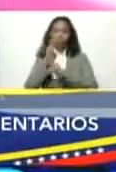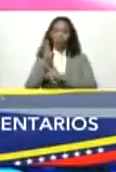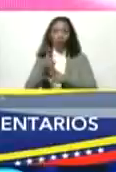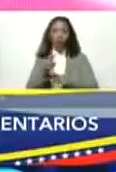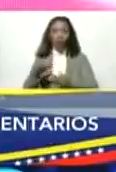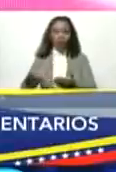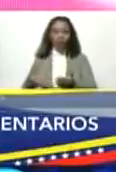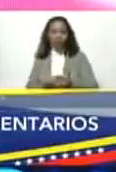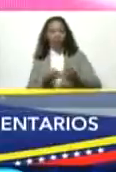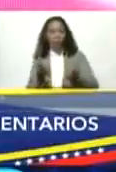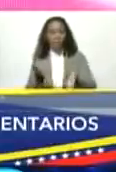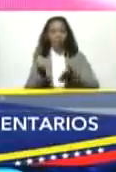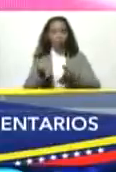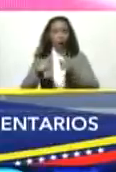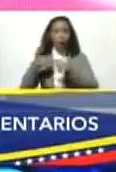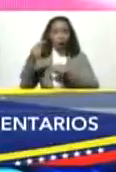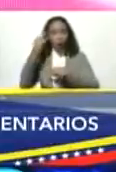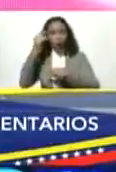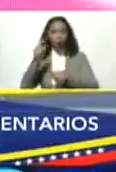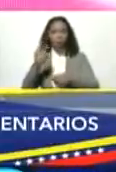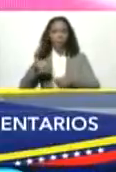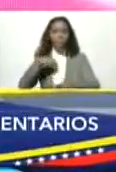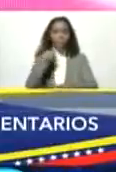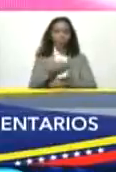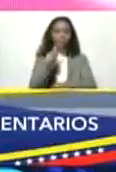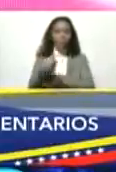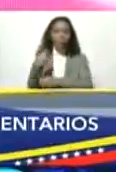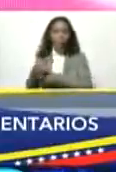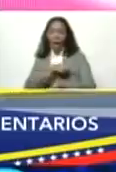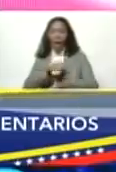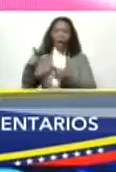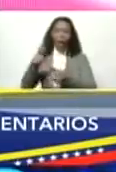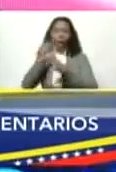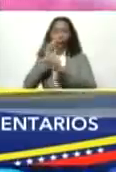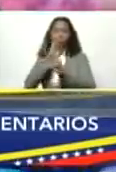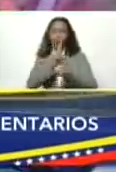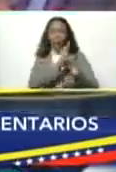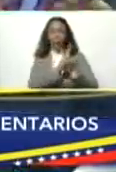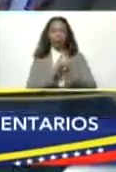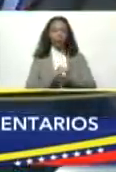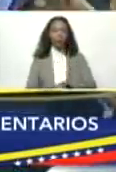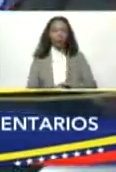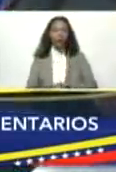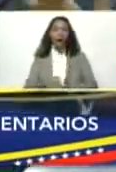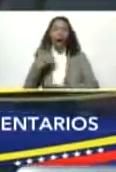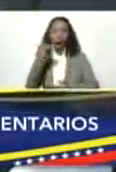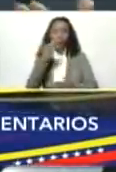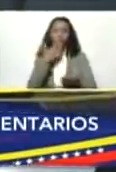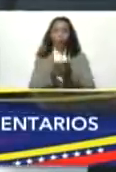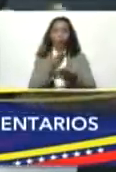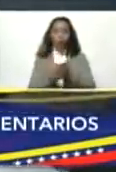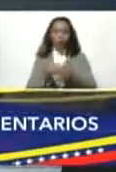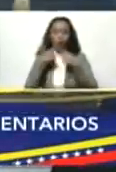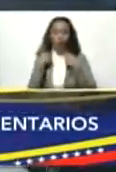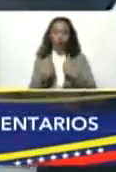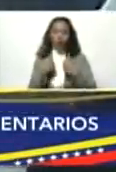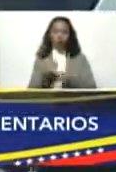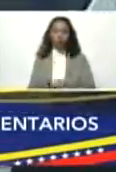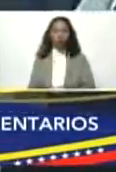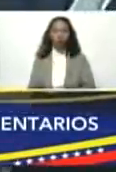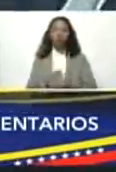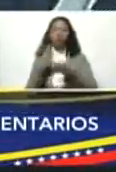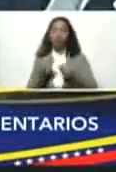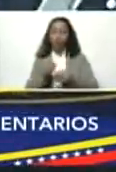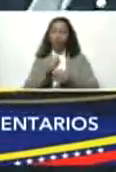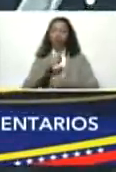a los tenedores de bonos al otro día estamos aquí listos y responderíamos tenemos la propuesta muy sólida muy